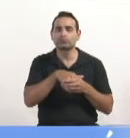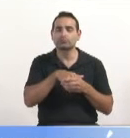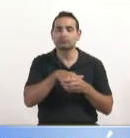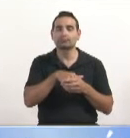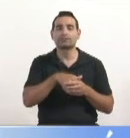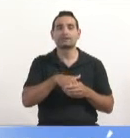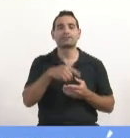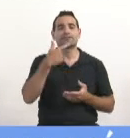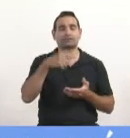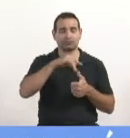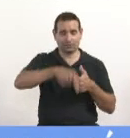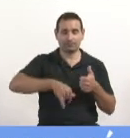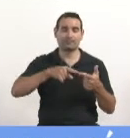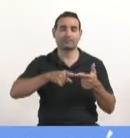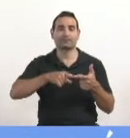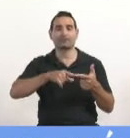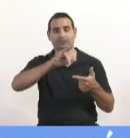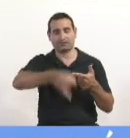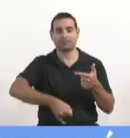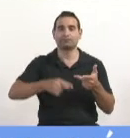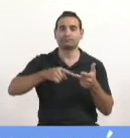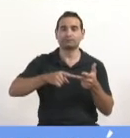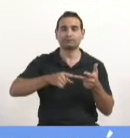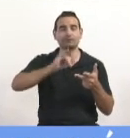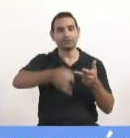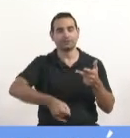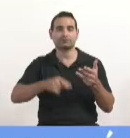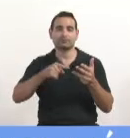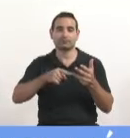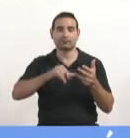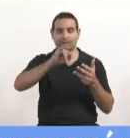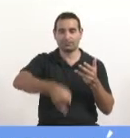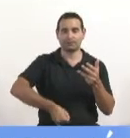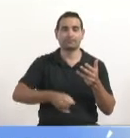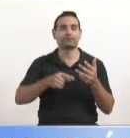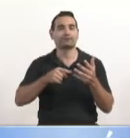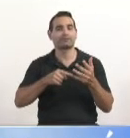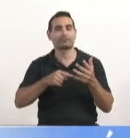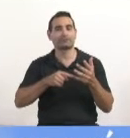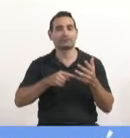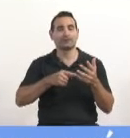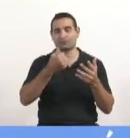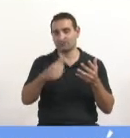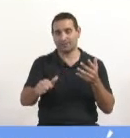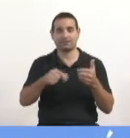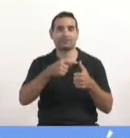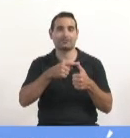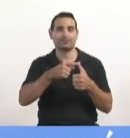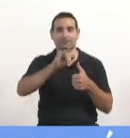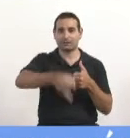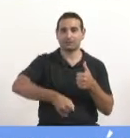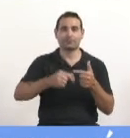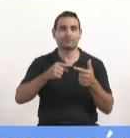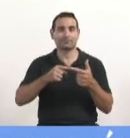Senadores Nópec, afirmativo. Solari Quintana, afirmativo. Tagliaferri, afirmativo. Tayana, afirmativo. Tapia, ausente. Uñaca,